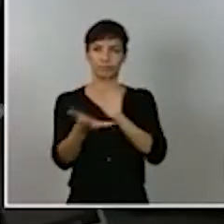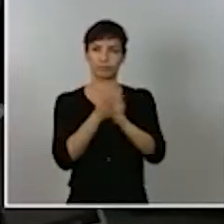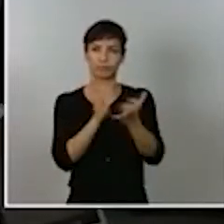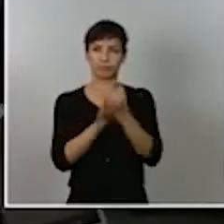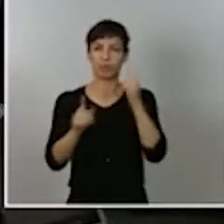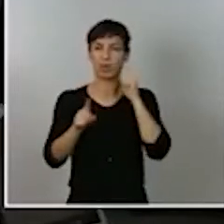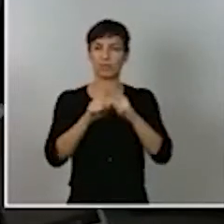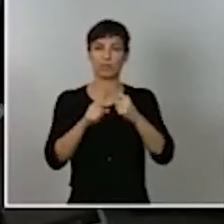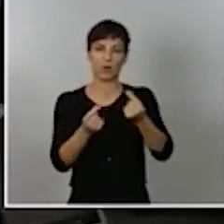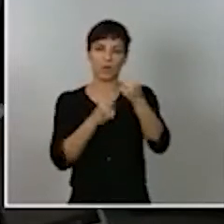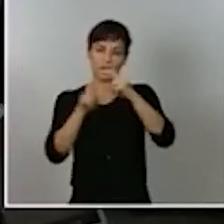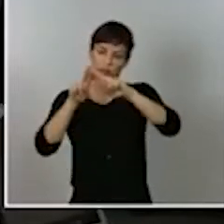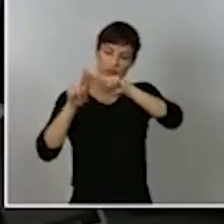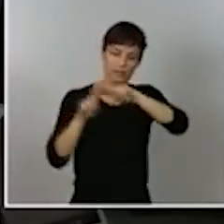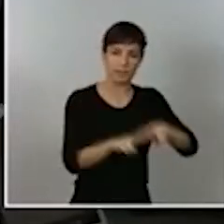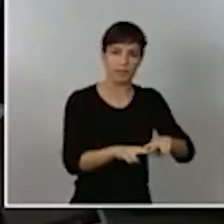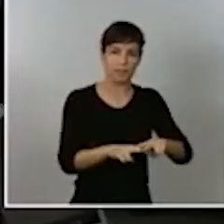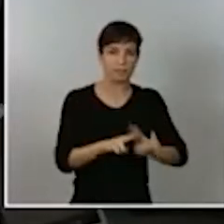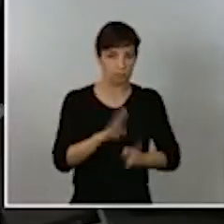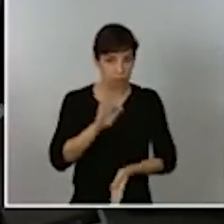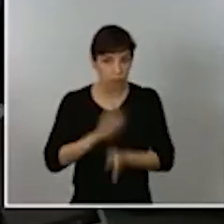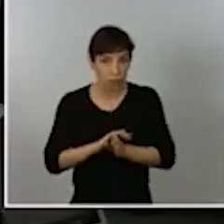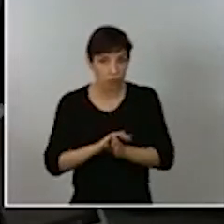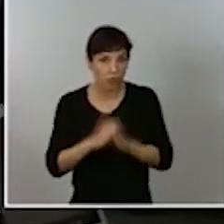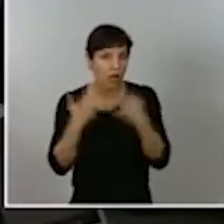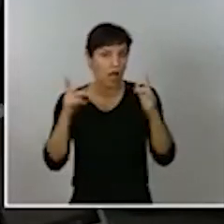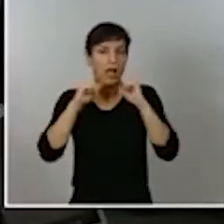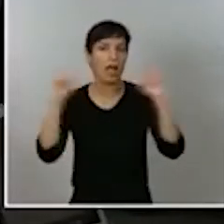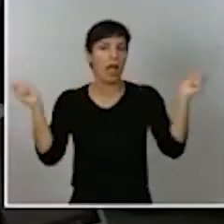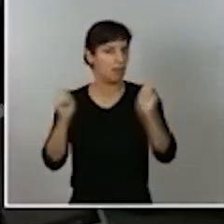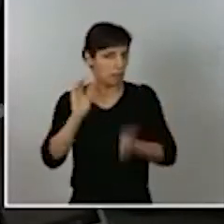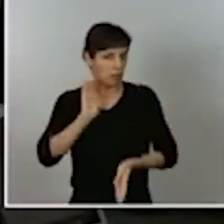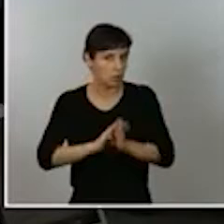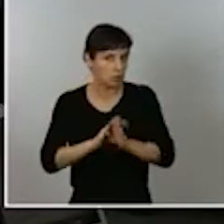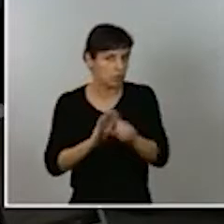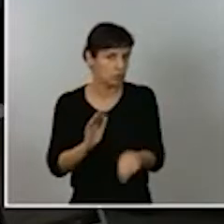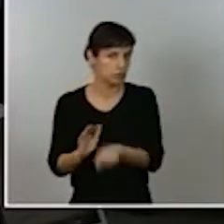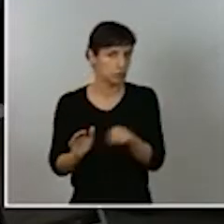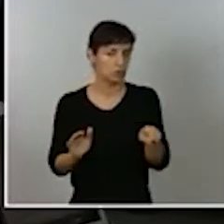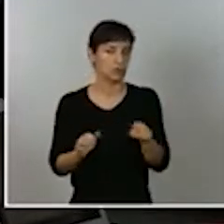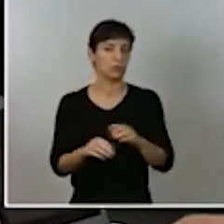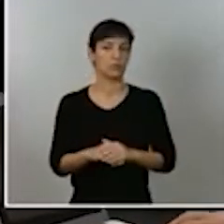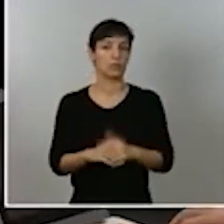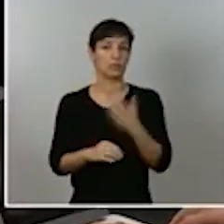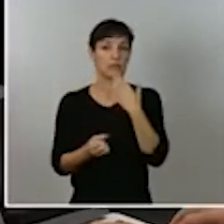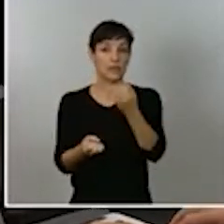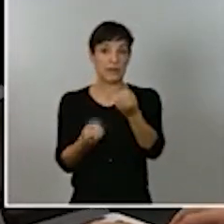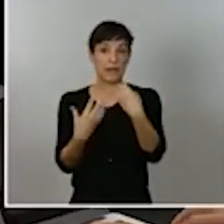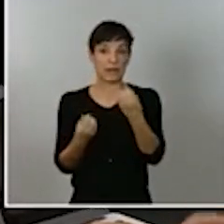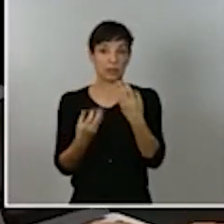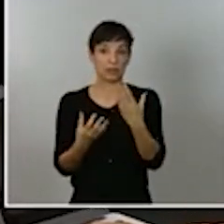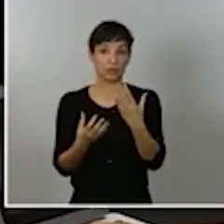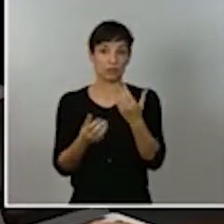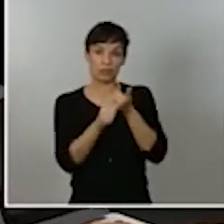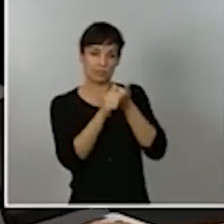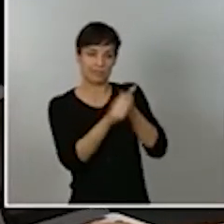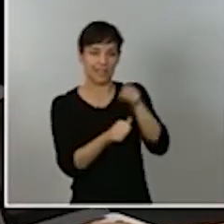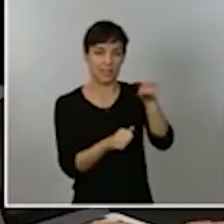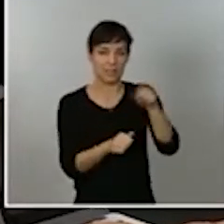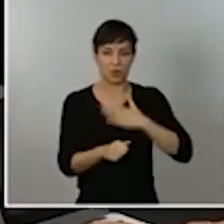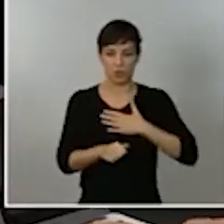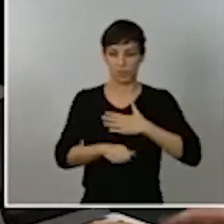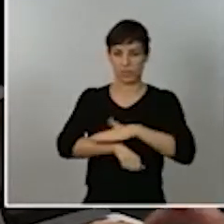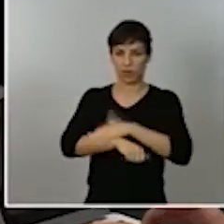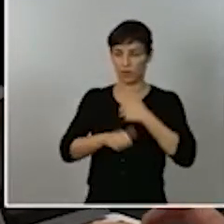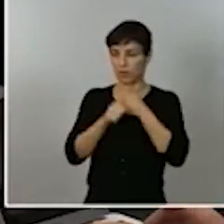Quería saber si esto sigue en pie ahora que se declara el estado de alarma y si van a seguir esos datos o los suyos para poder tomar decisiones respecto a cómo